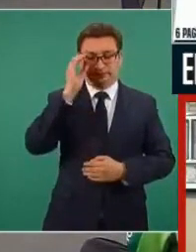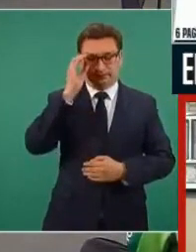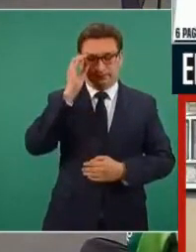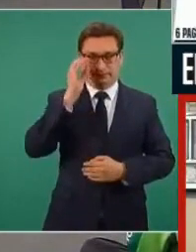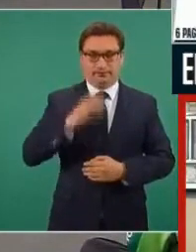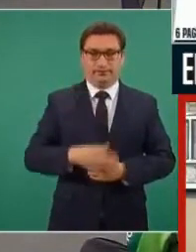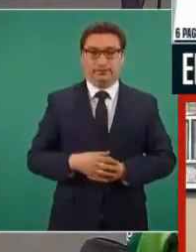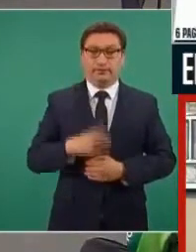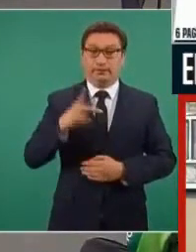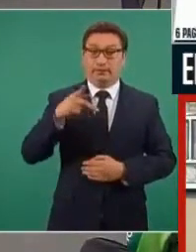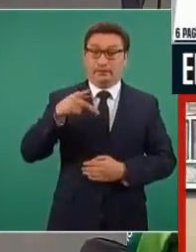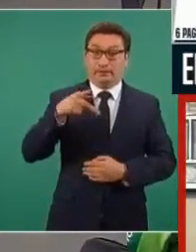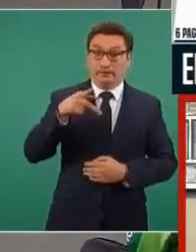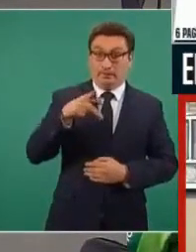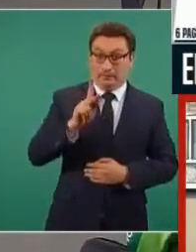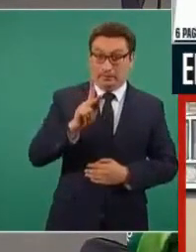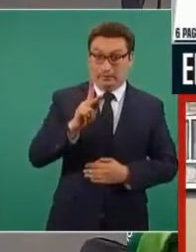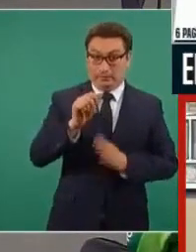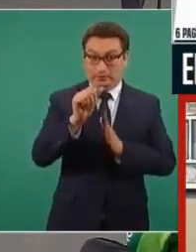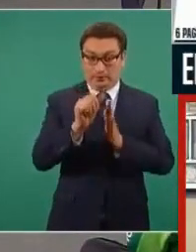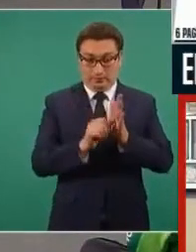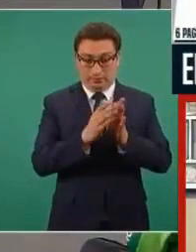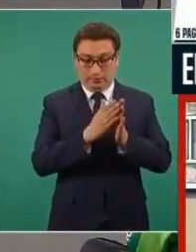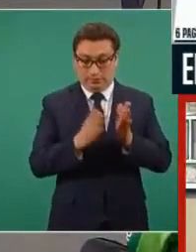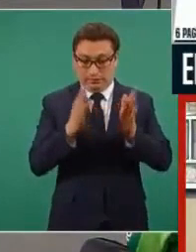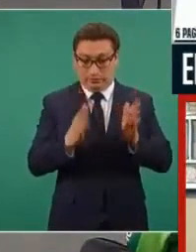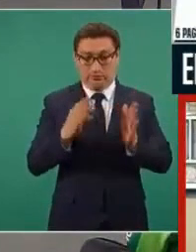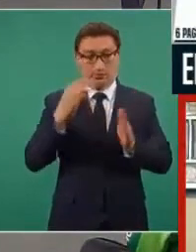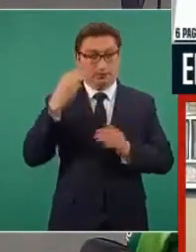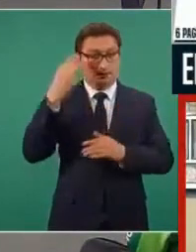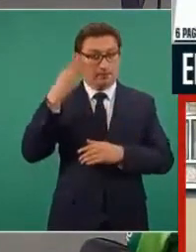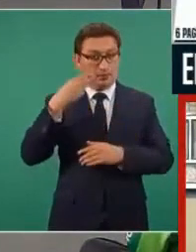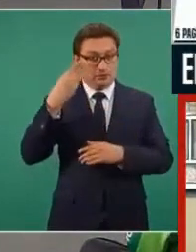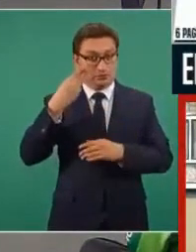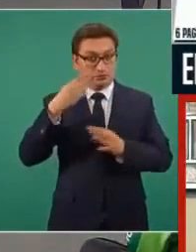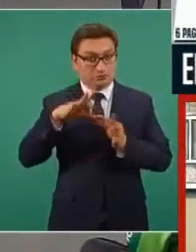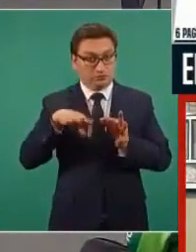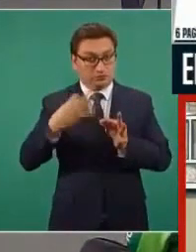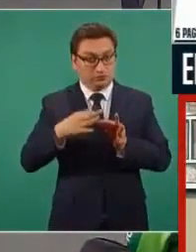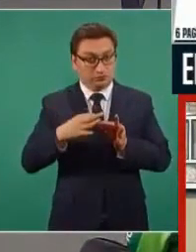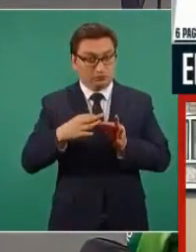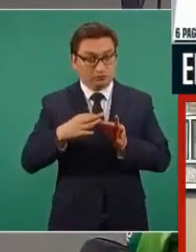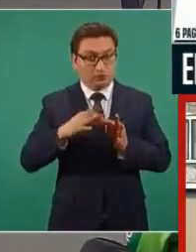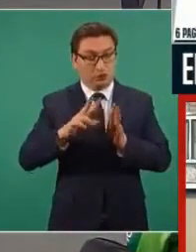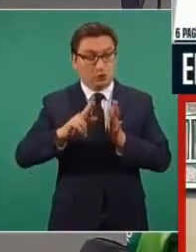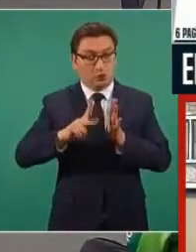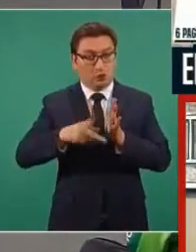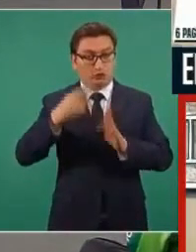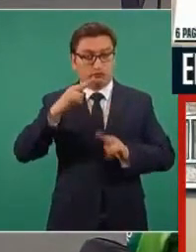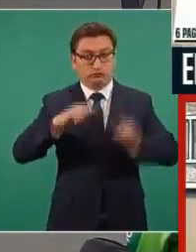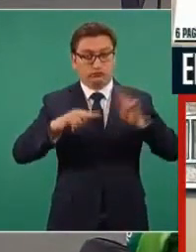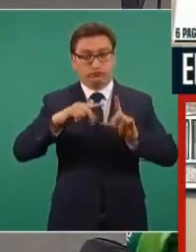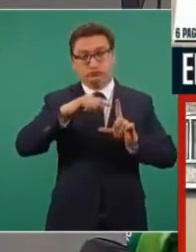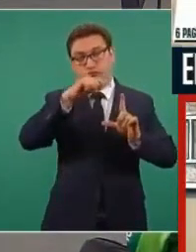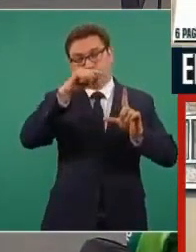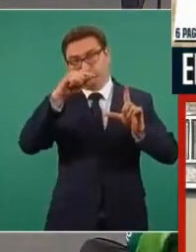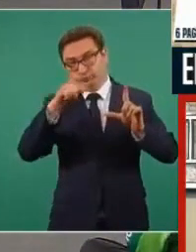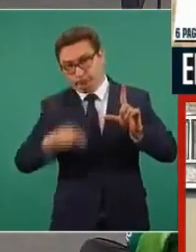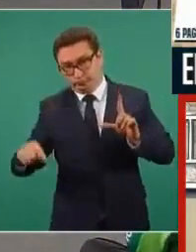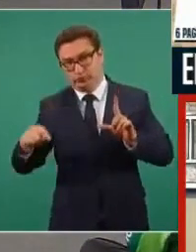Pero, terminando marzo, vuelve a caerse,